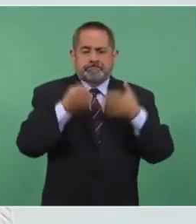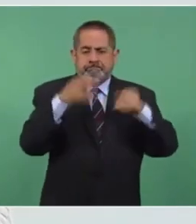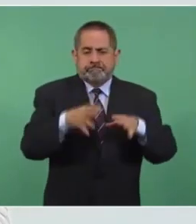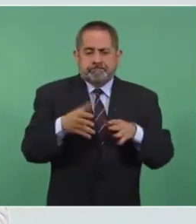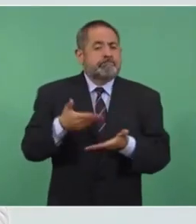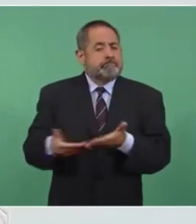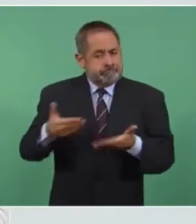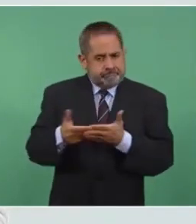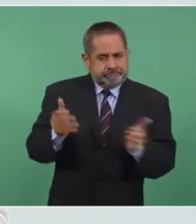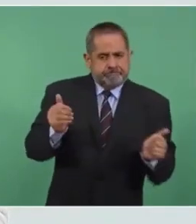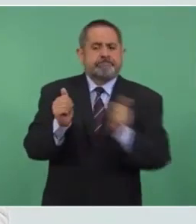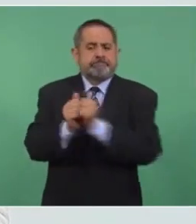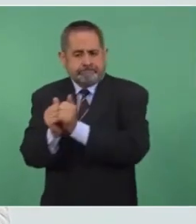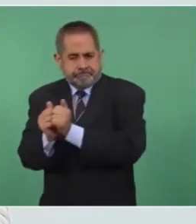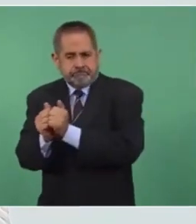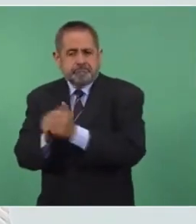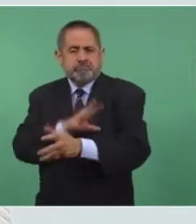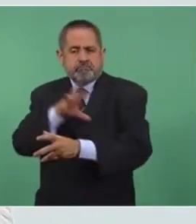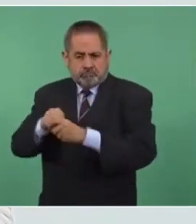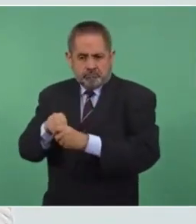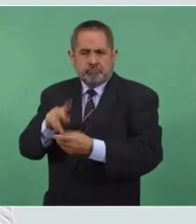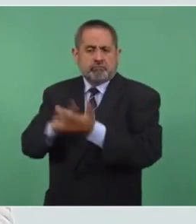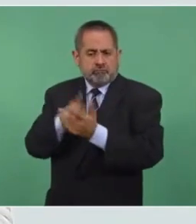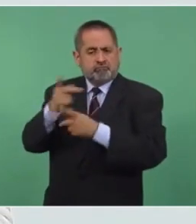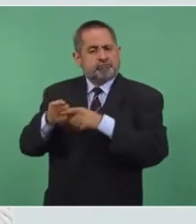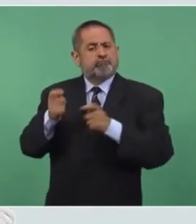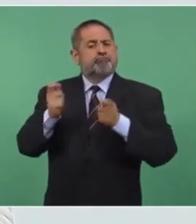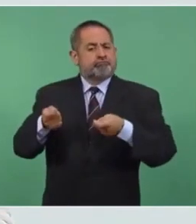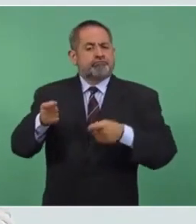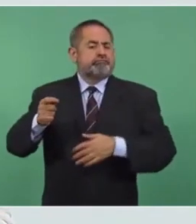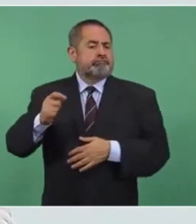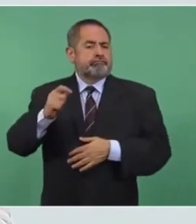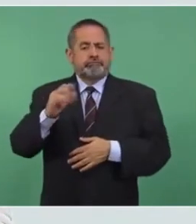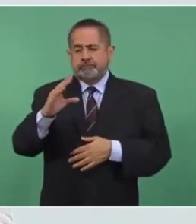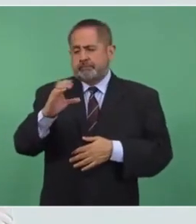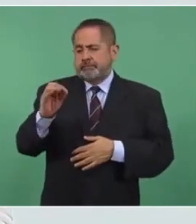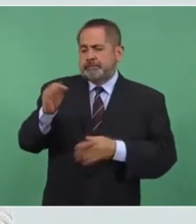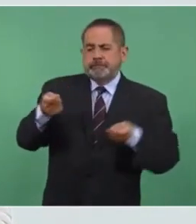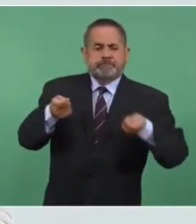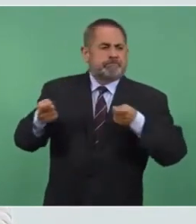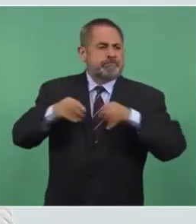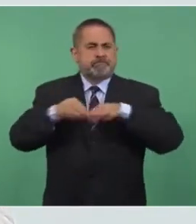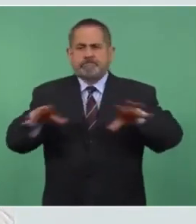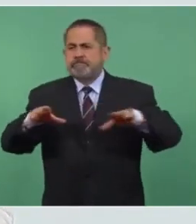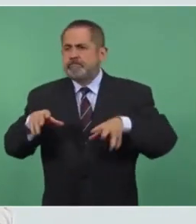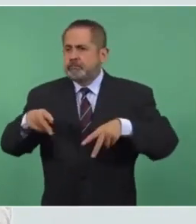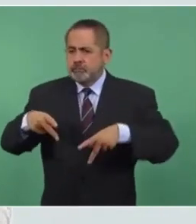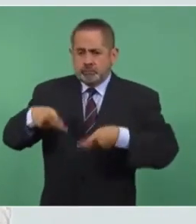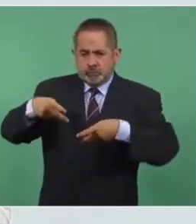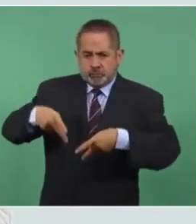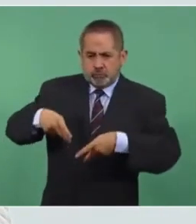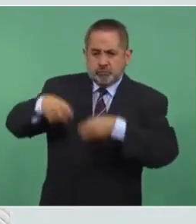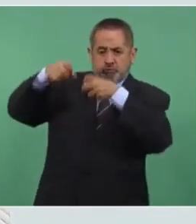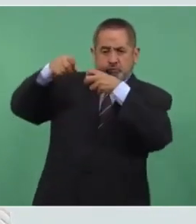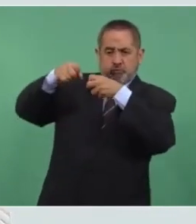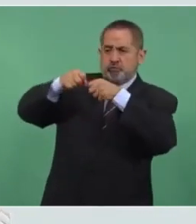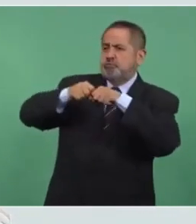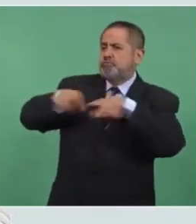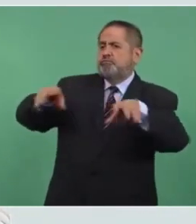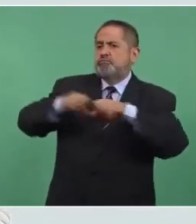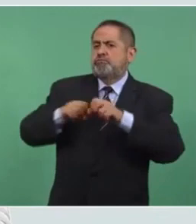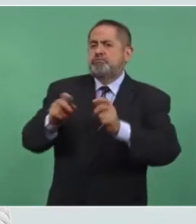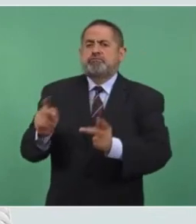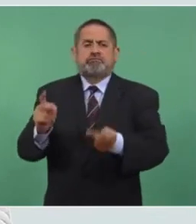confiabilidad. Con ello, la CFE va a controlar el despacho de la electricidad y podrá vender su